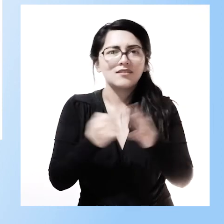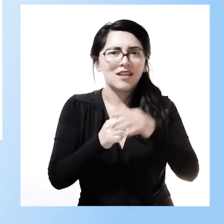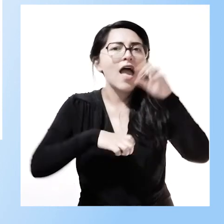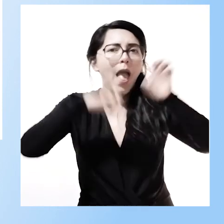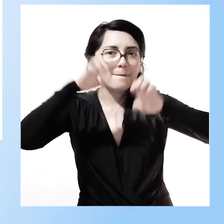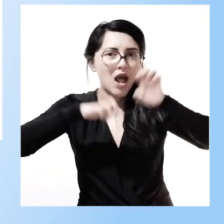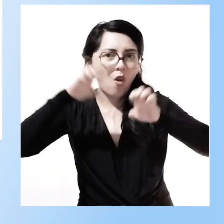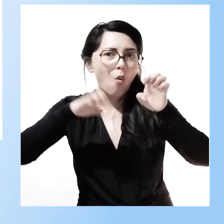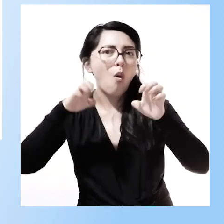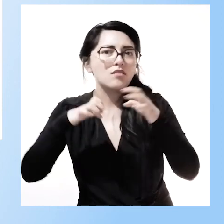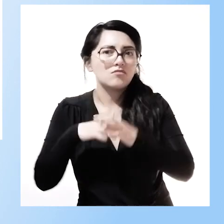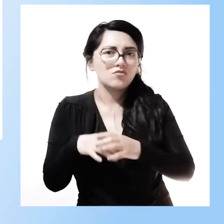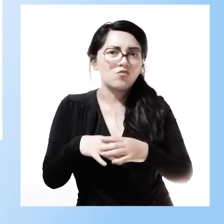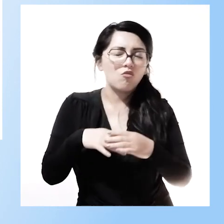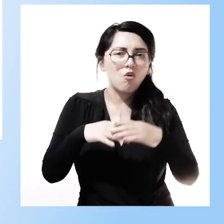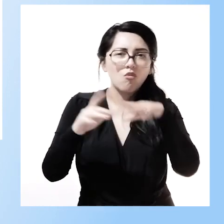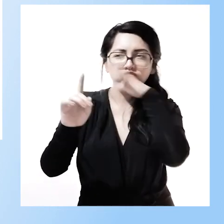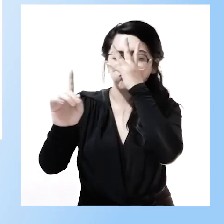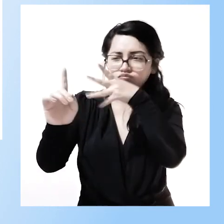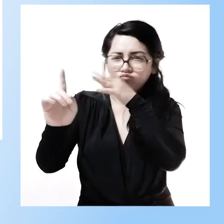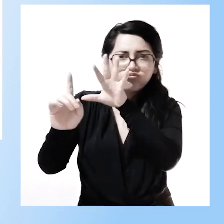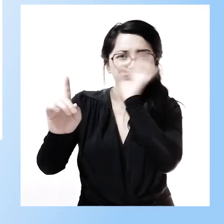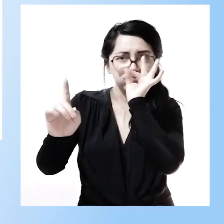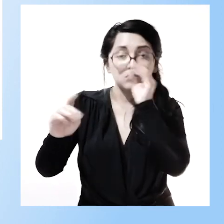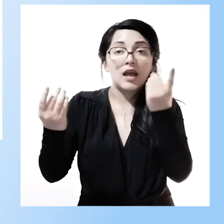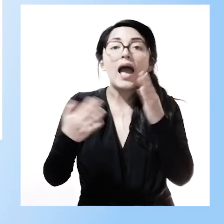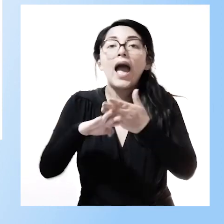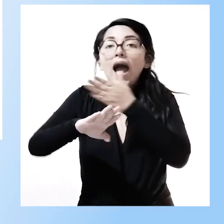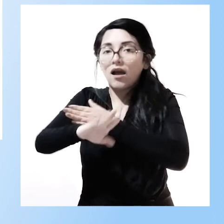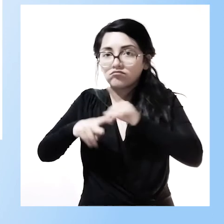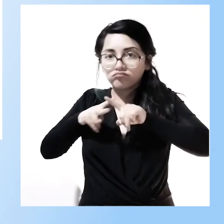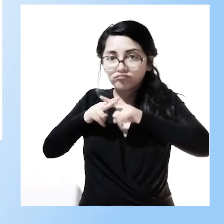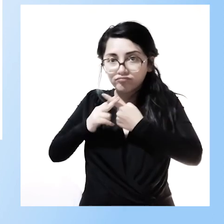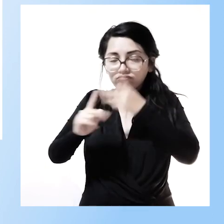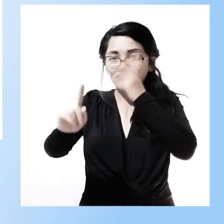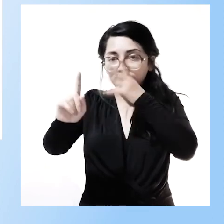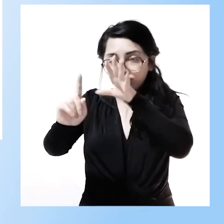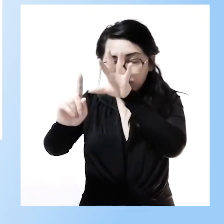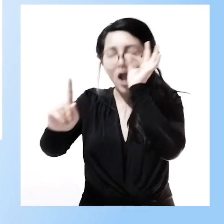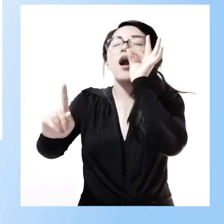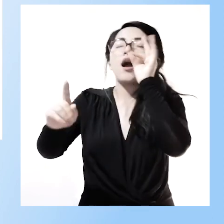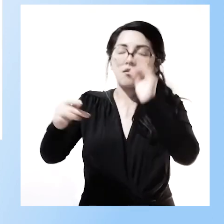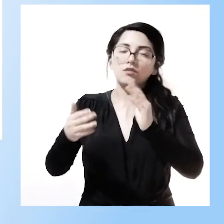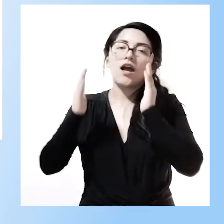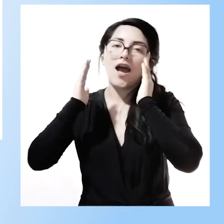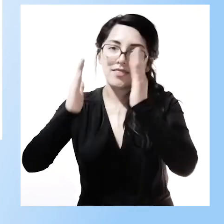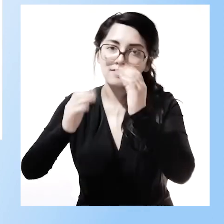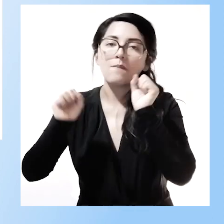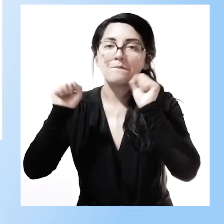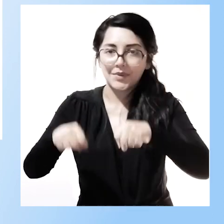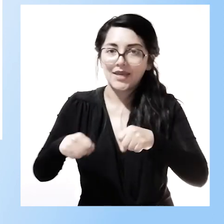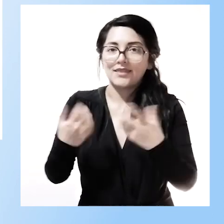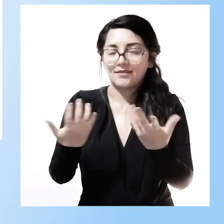realizamos en la fase inicial para poder dar una respuesta pertinente y flexible a la atención educativa de los estudiantes pacientes.